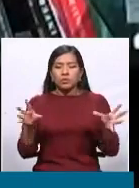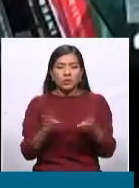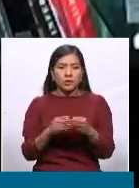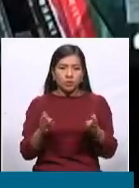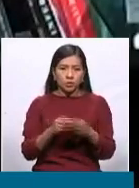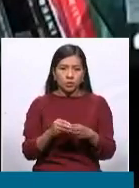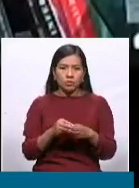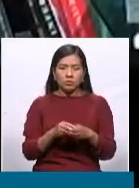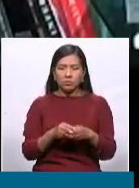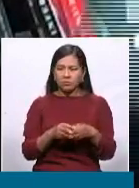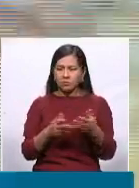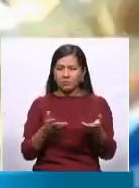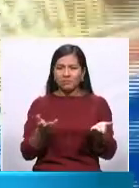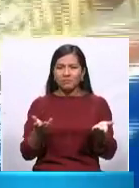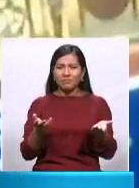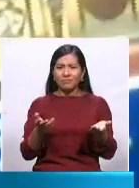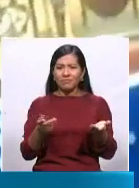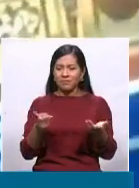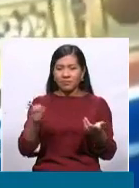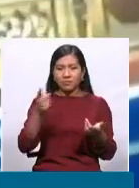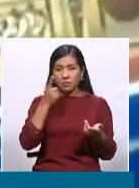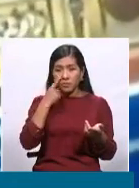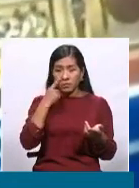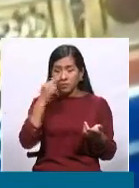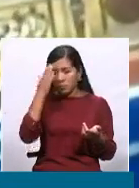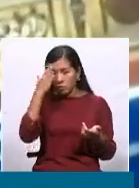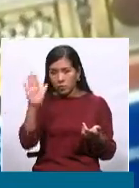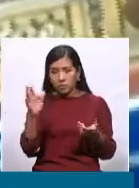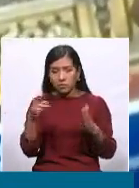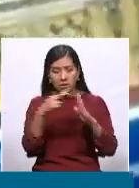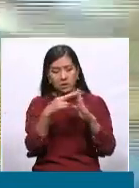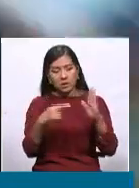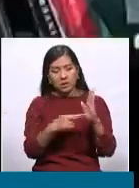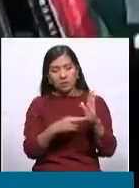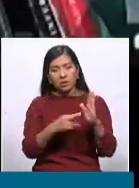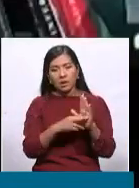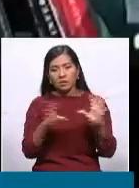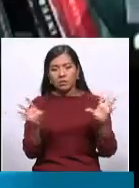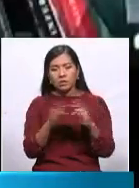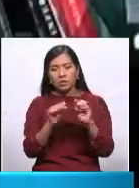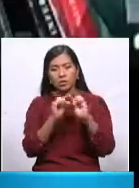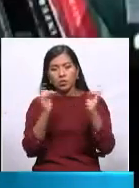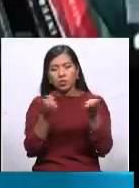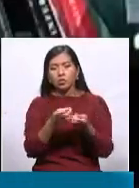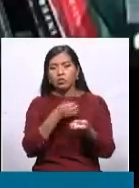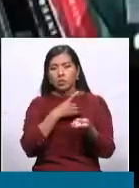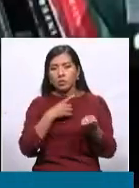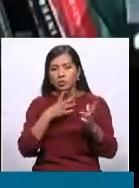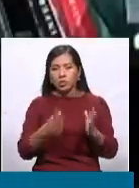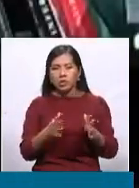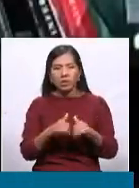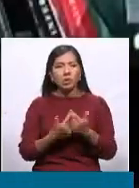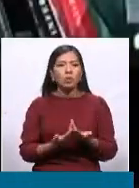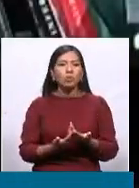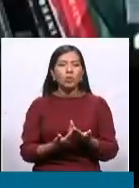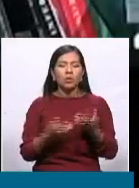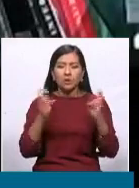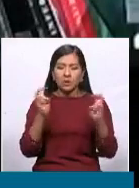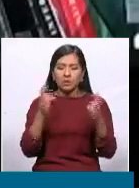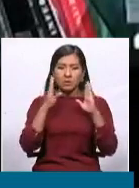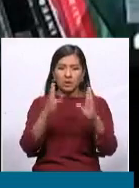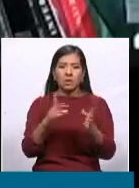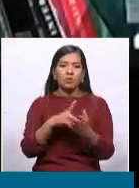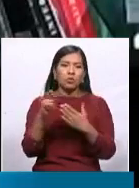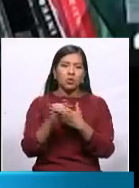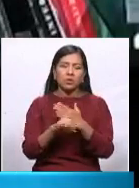no tienen un mínimo de conocimiento del reglamento de la Cámara de Diputados del procedimiento legislativo para tratar un proyecto de ley